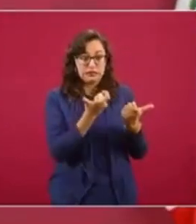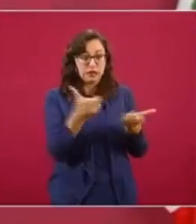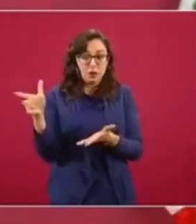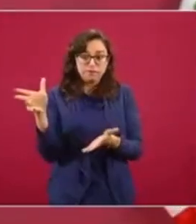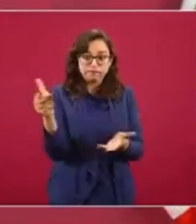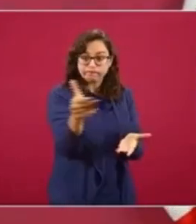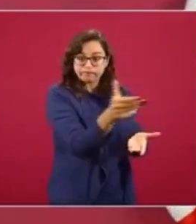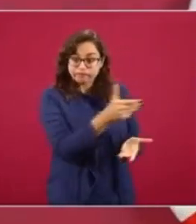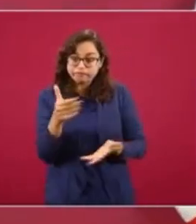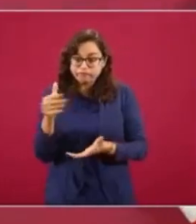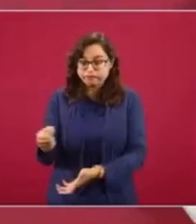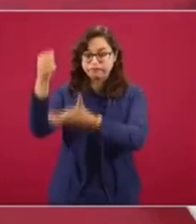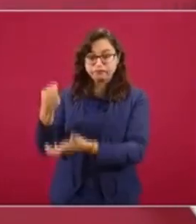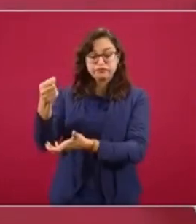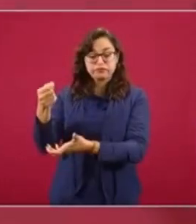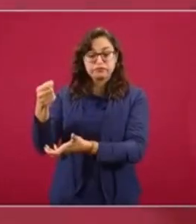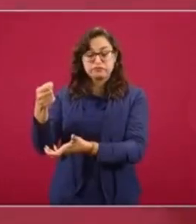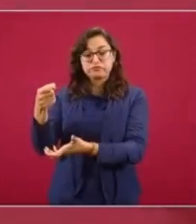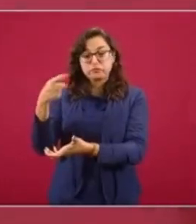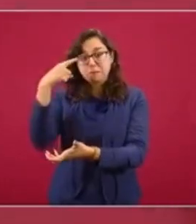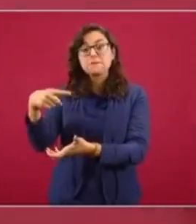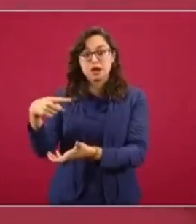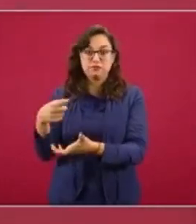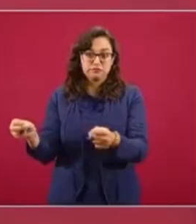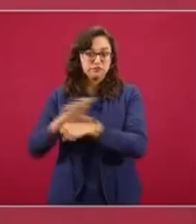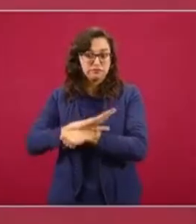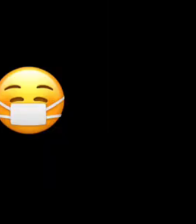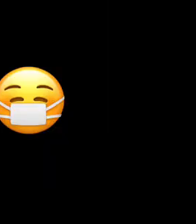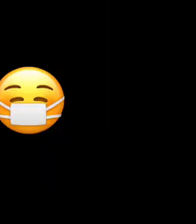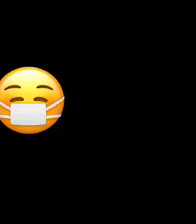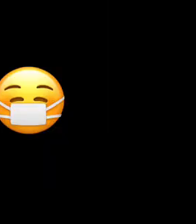reuniendo para lo del COVID.